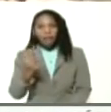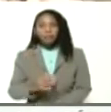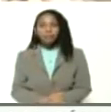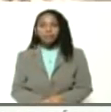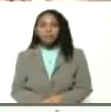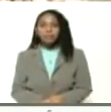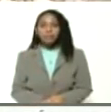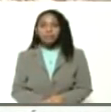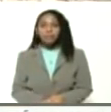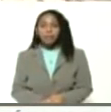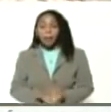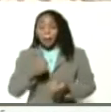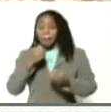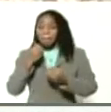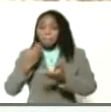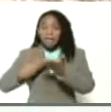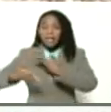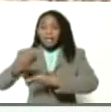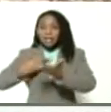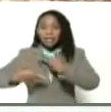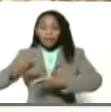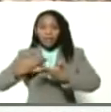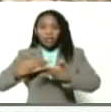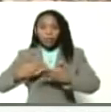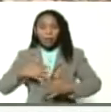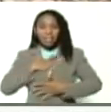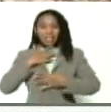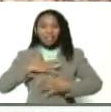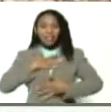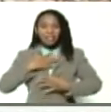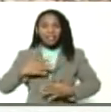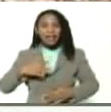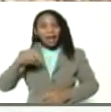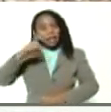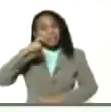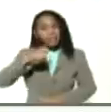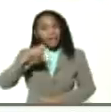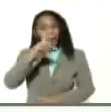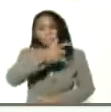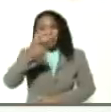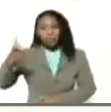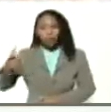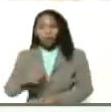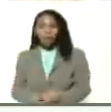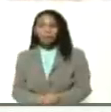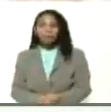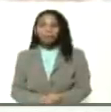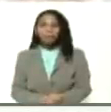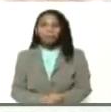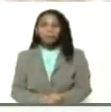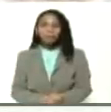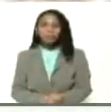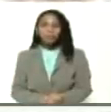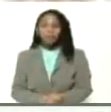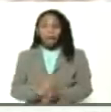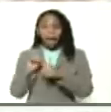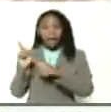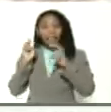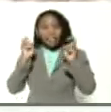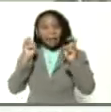Bienes y servicios para satisfacer la necesidad de la gente. En este caso, pescado.